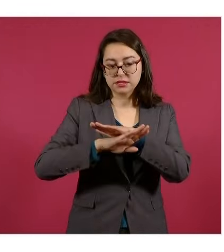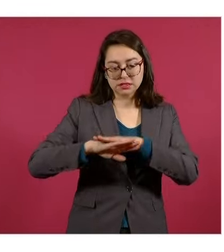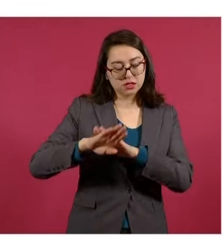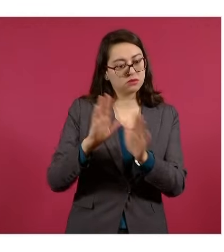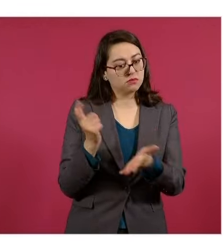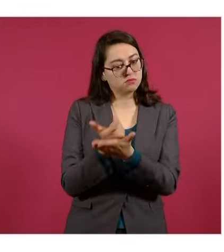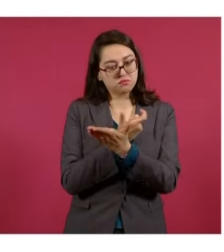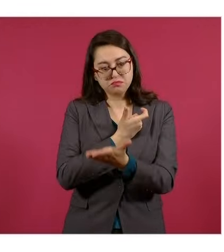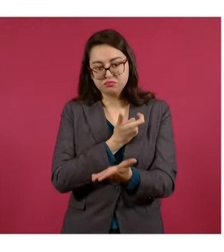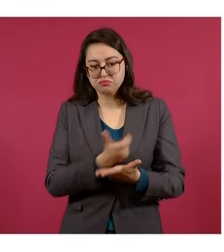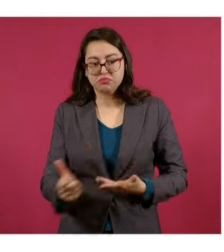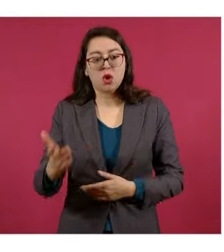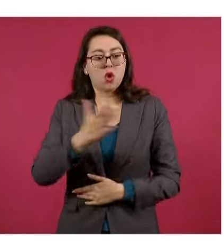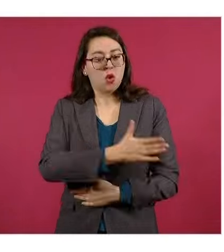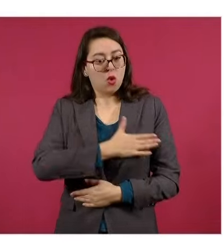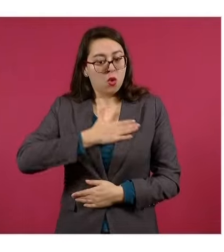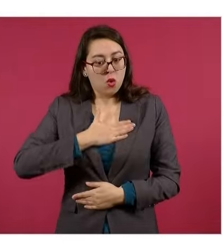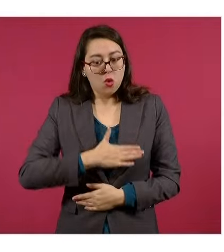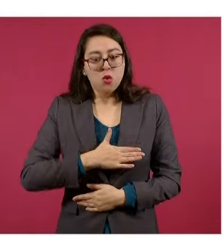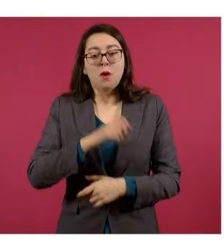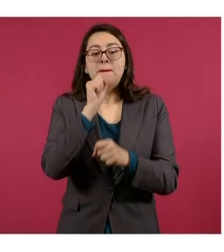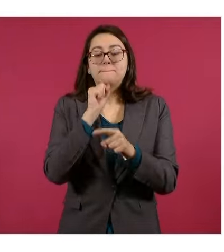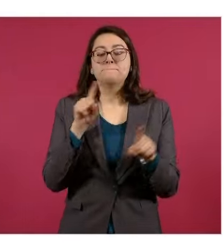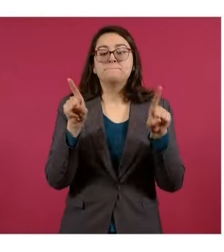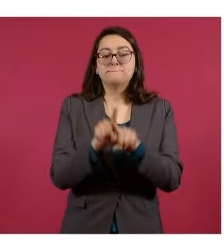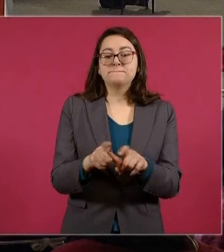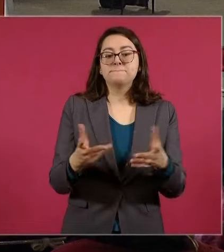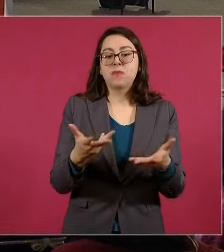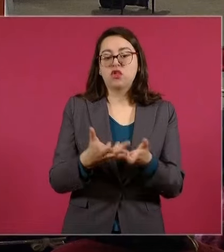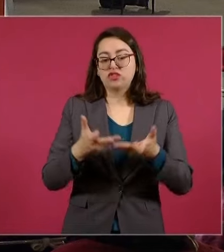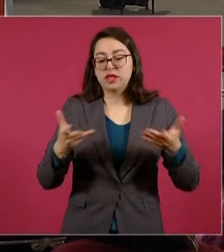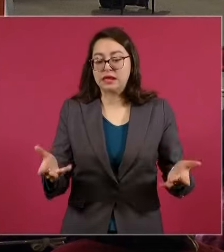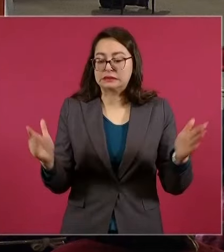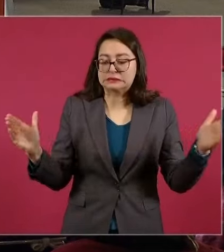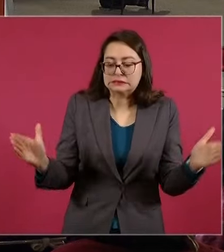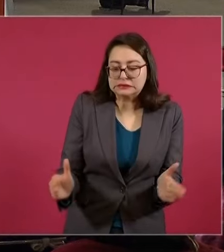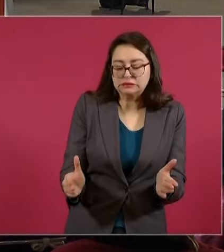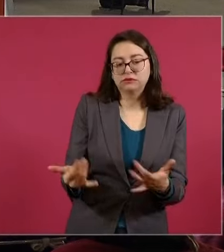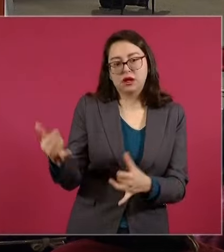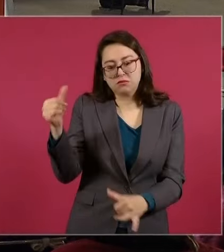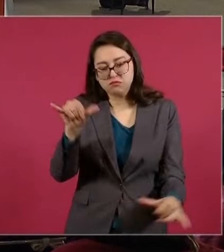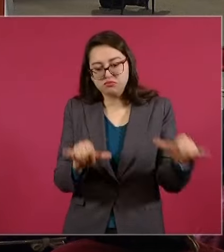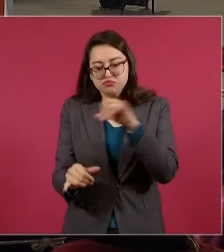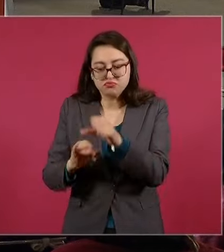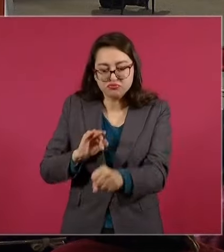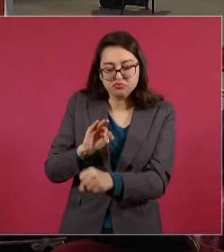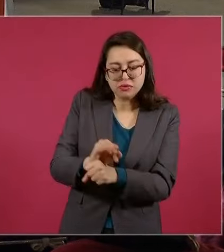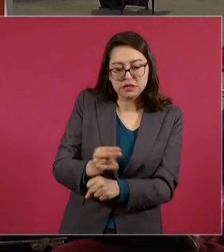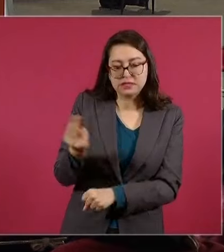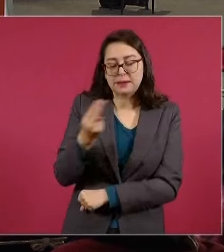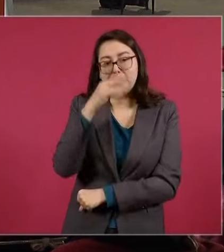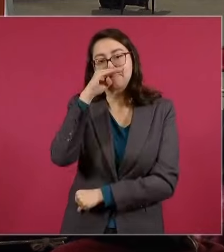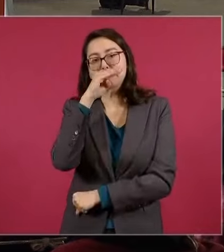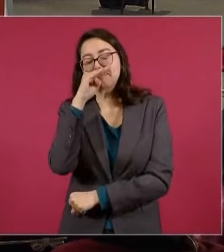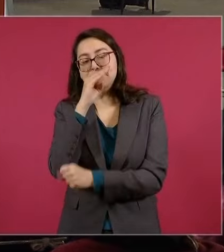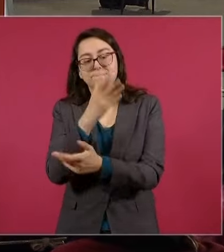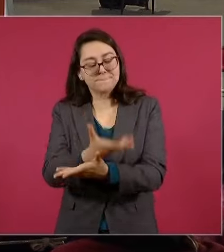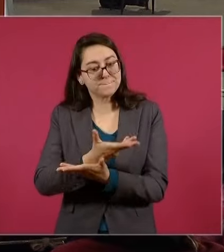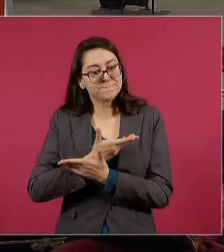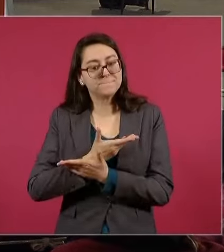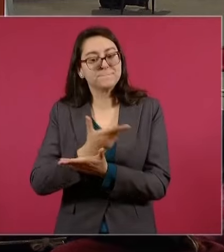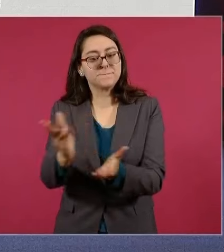fertilizantes gratuitos para pequeños productores. Tenemos una reforma adicional para